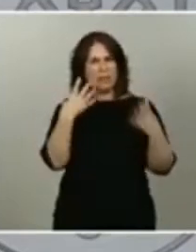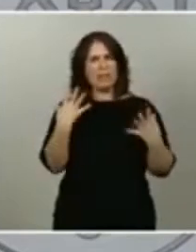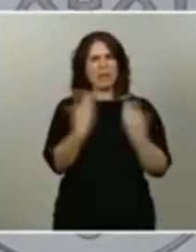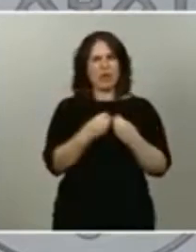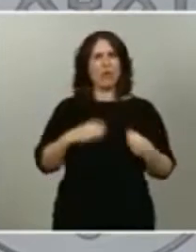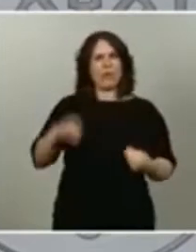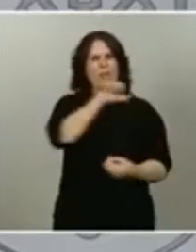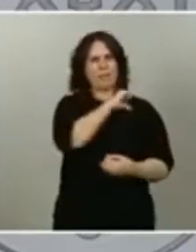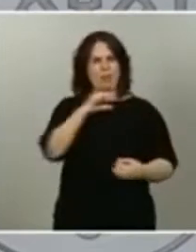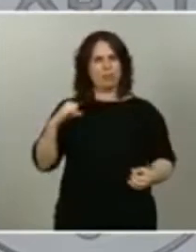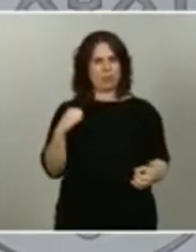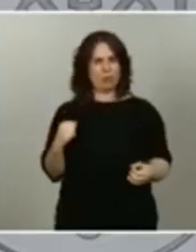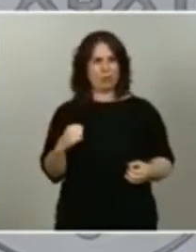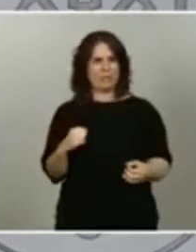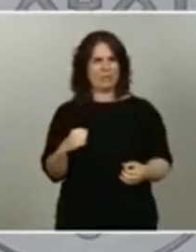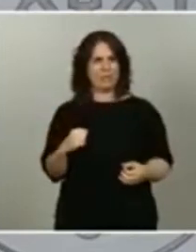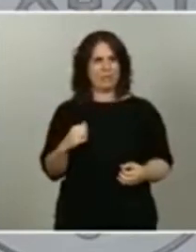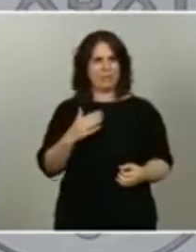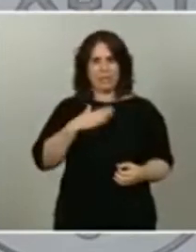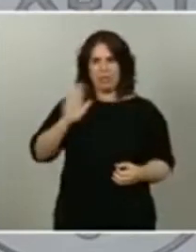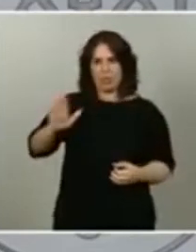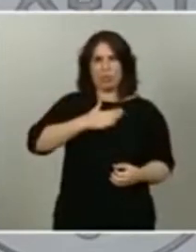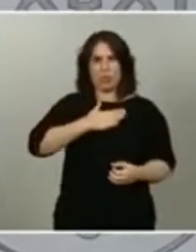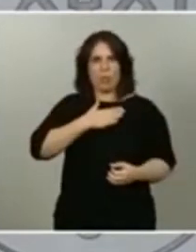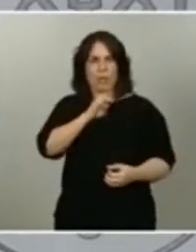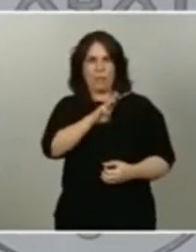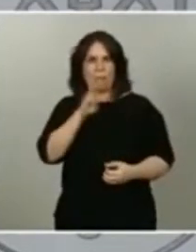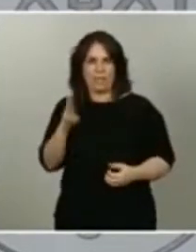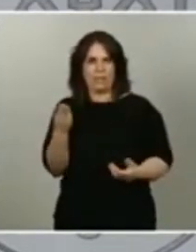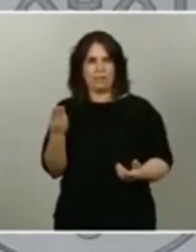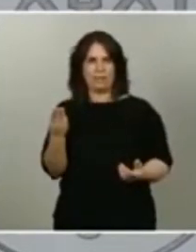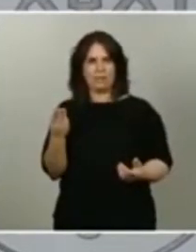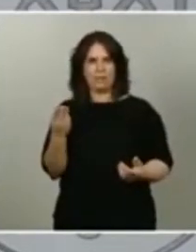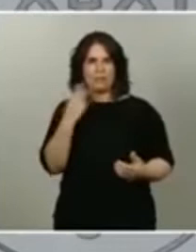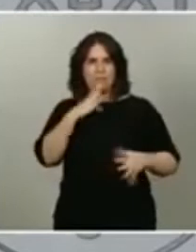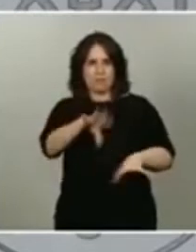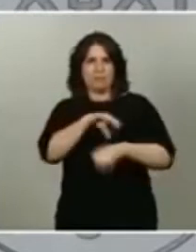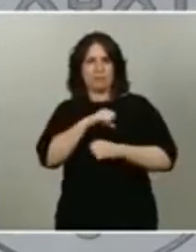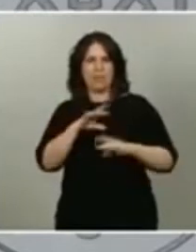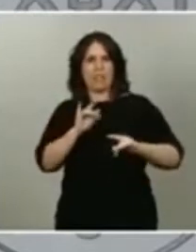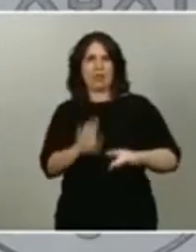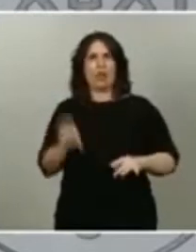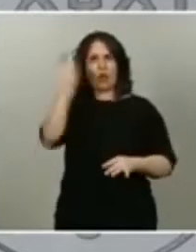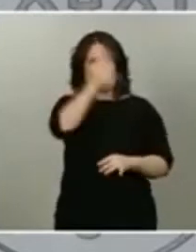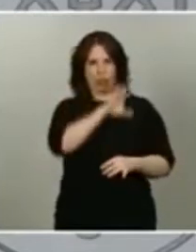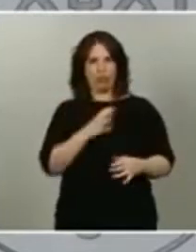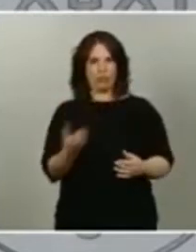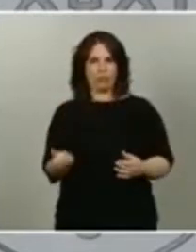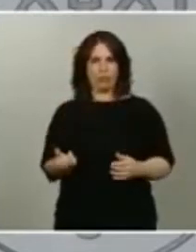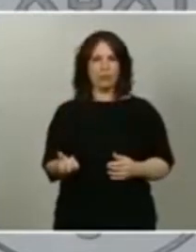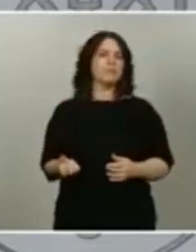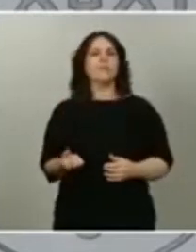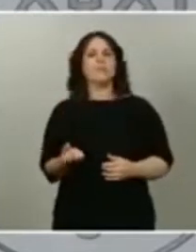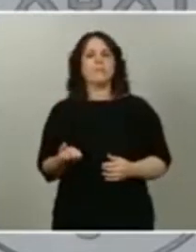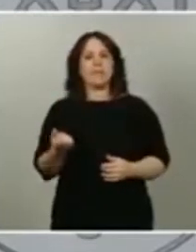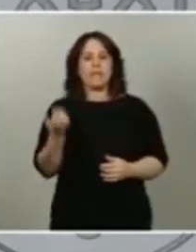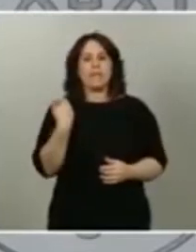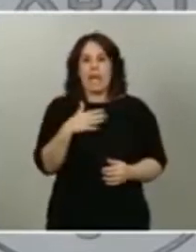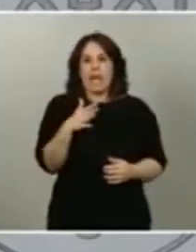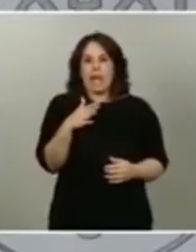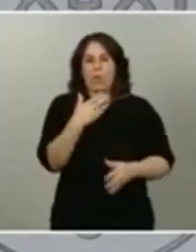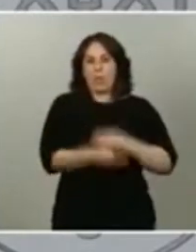gobierna en una parte importante del territorio español. Y sería una